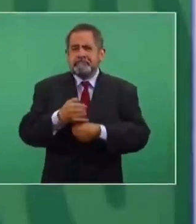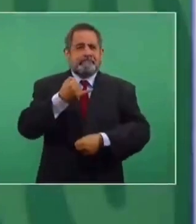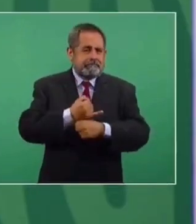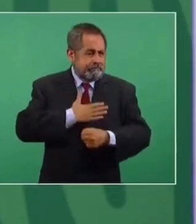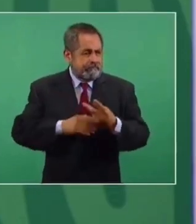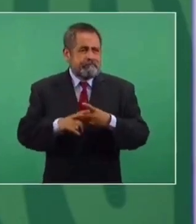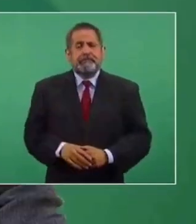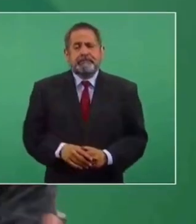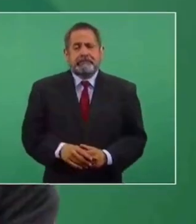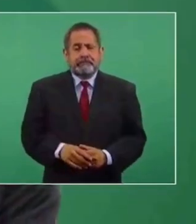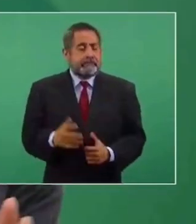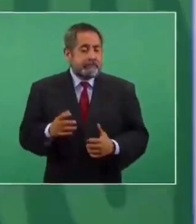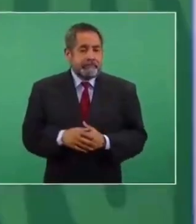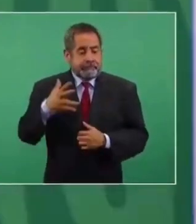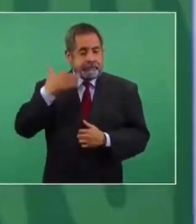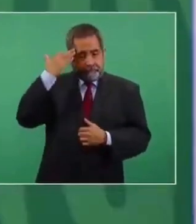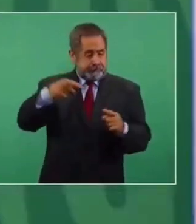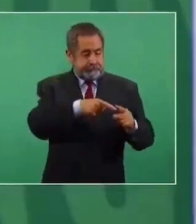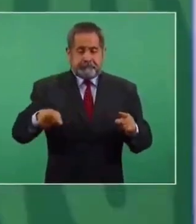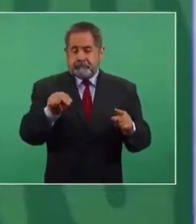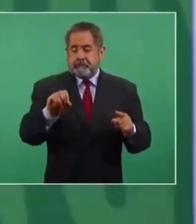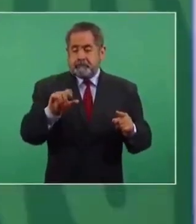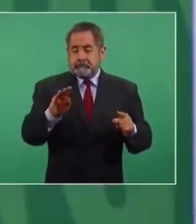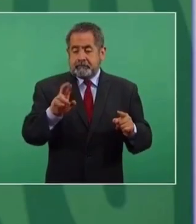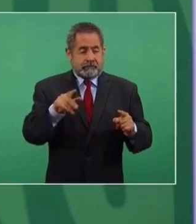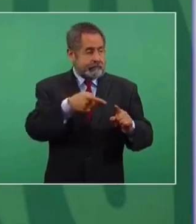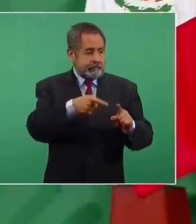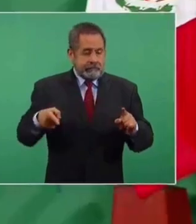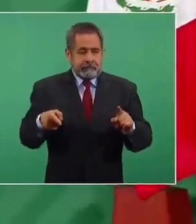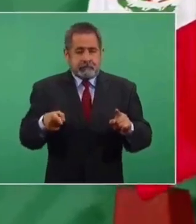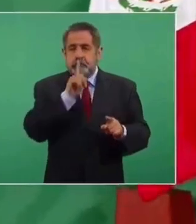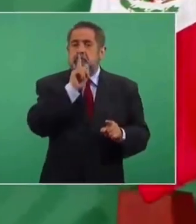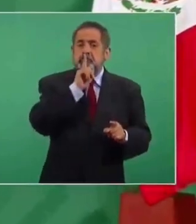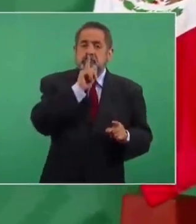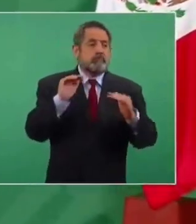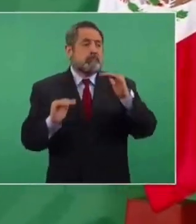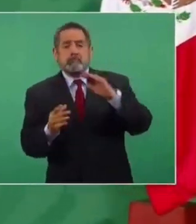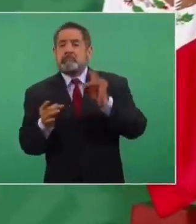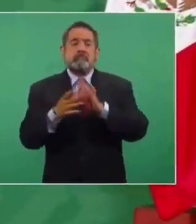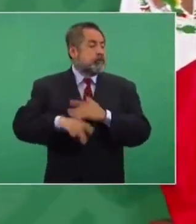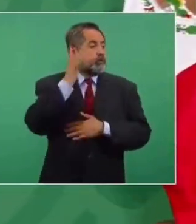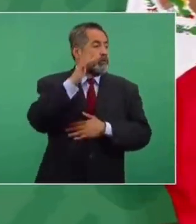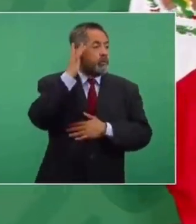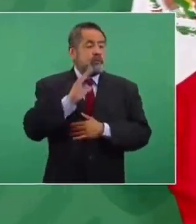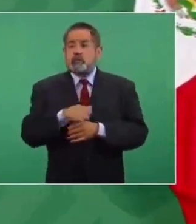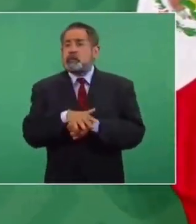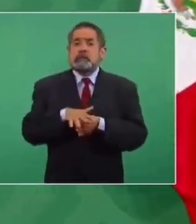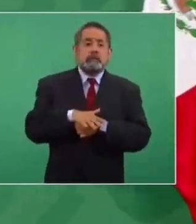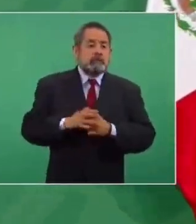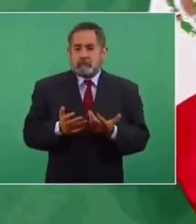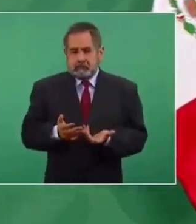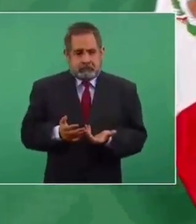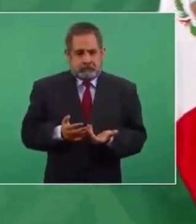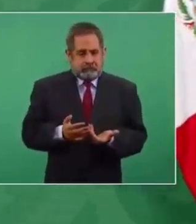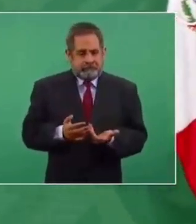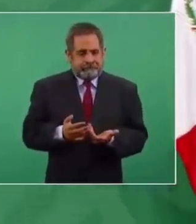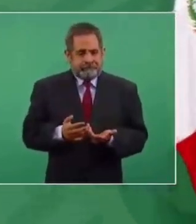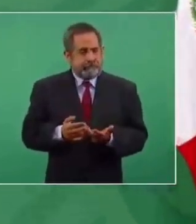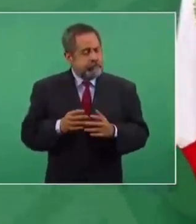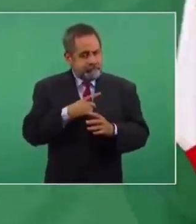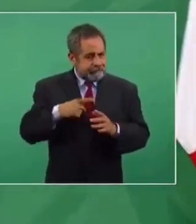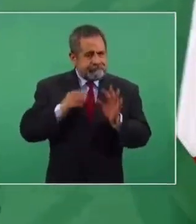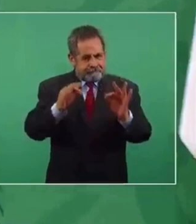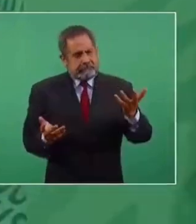y violencia, porque durante el periodo neoliberal no se hablaba de la desigualdad como se